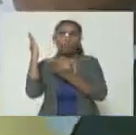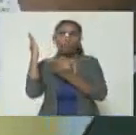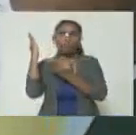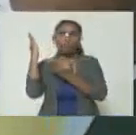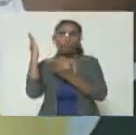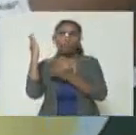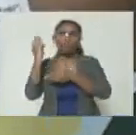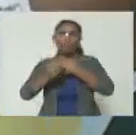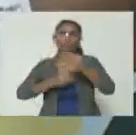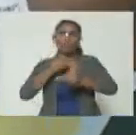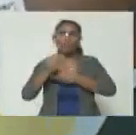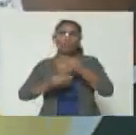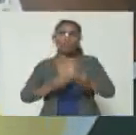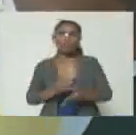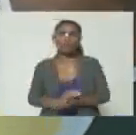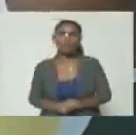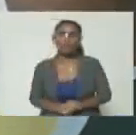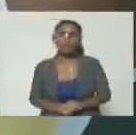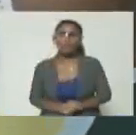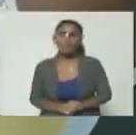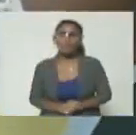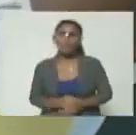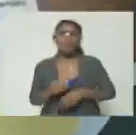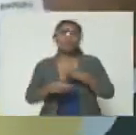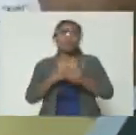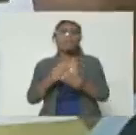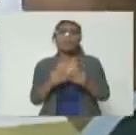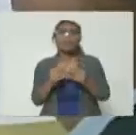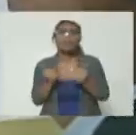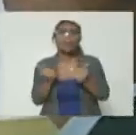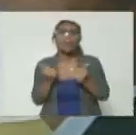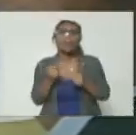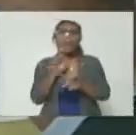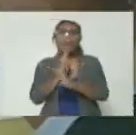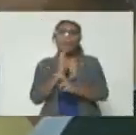¿cómo van a hacer? ¿cómo van a hacer para desaparecer la de las redes?